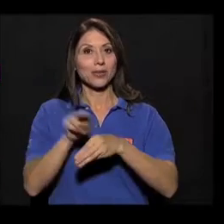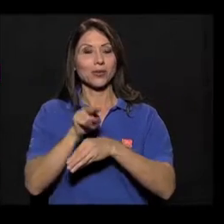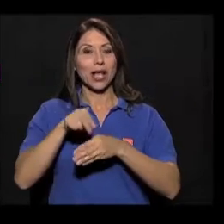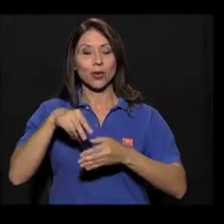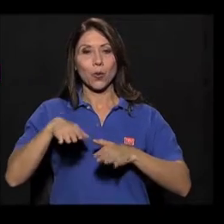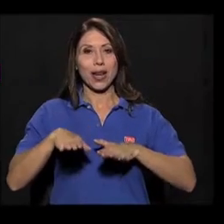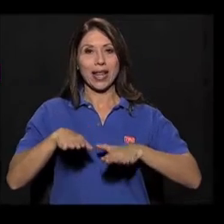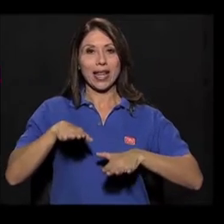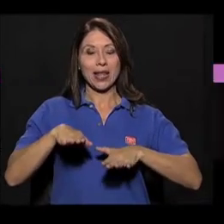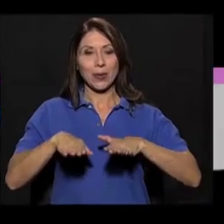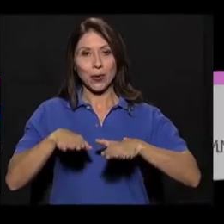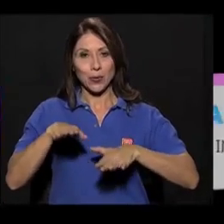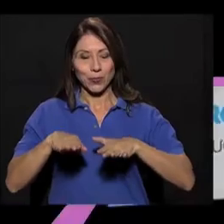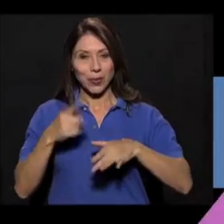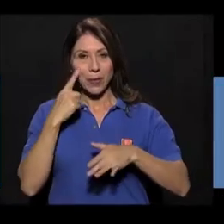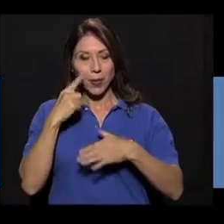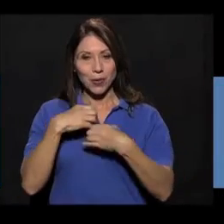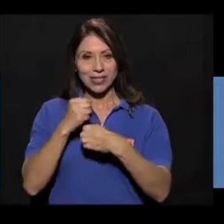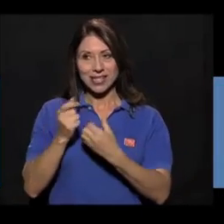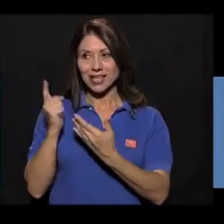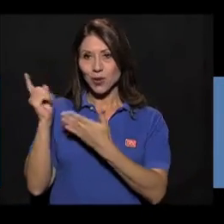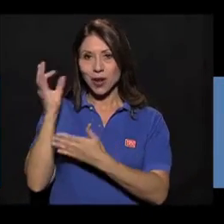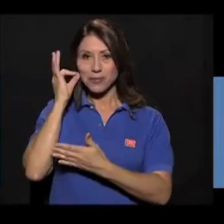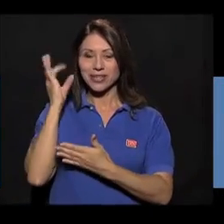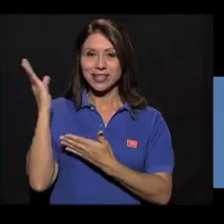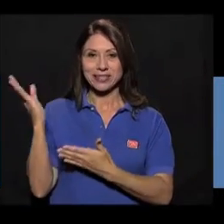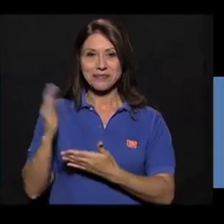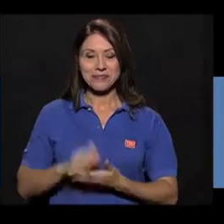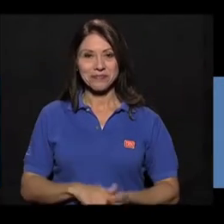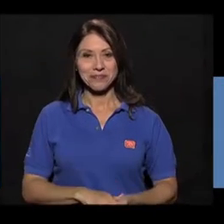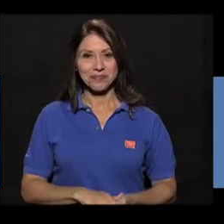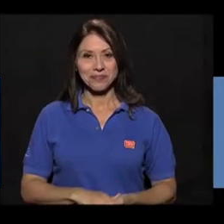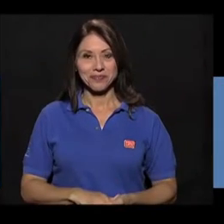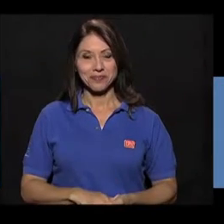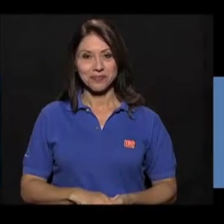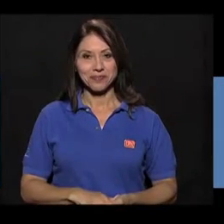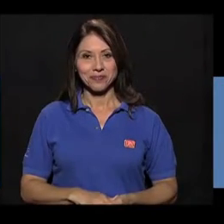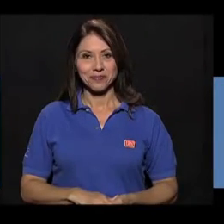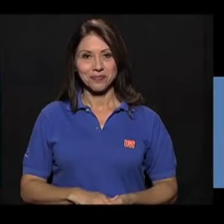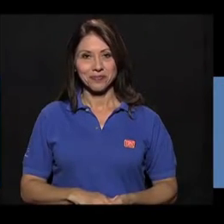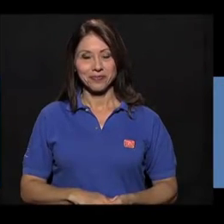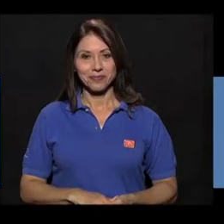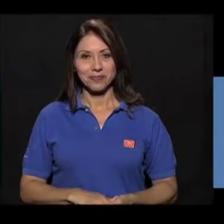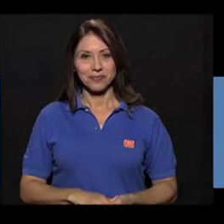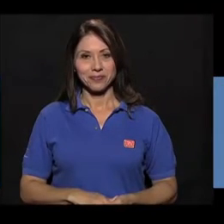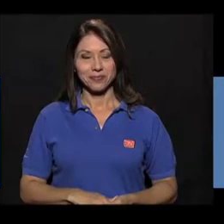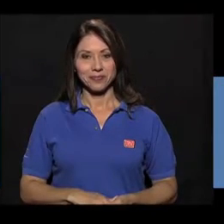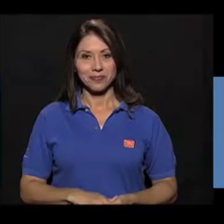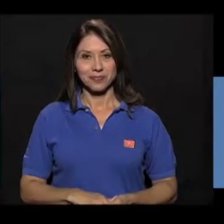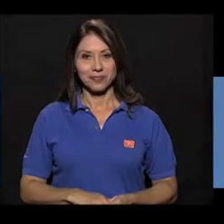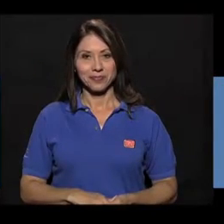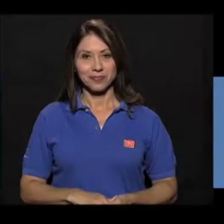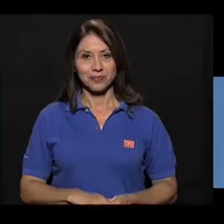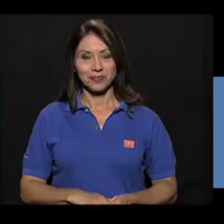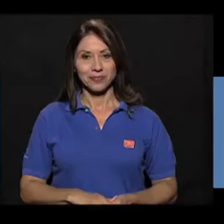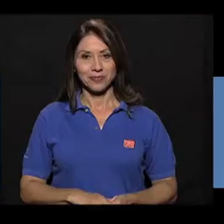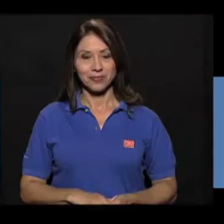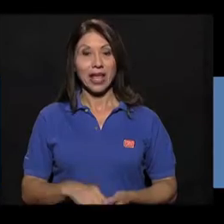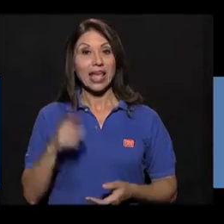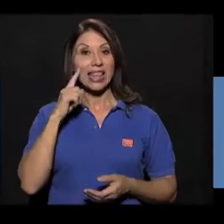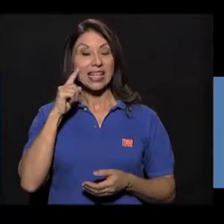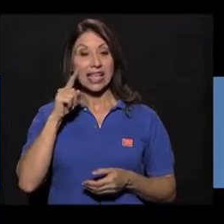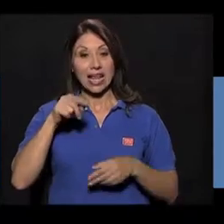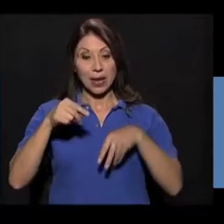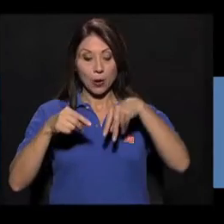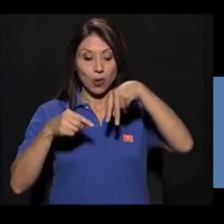Vamos a iniciar con piernas hacia arriba. Sube, bajo. Subo y bajo. Las piernas al ancho de los